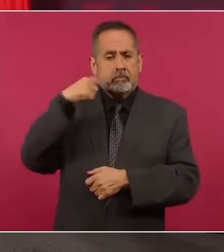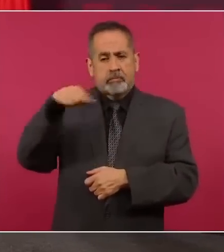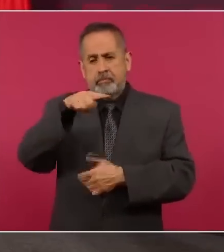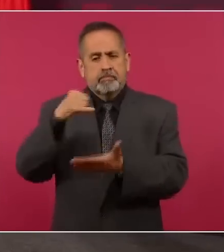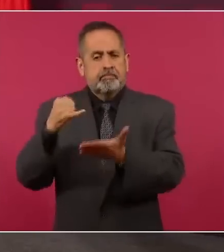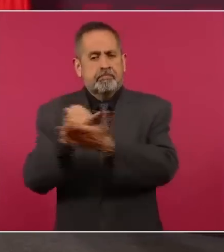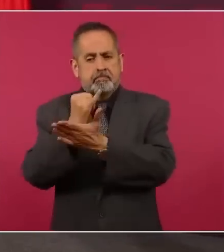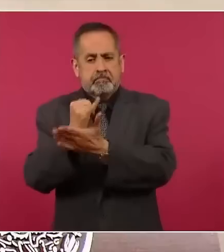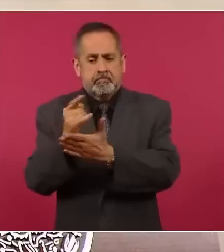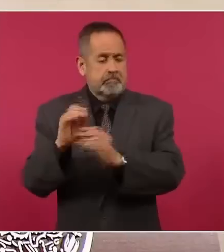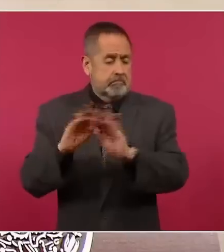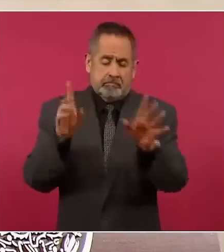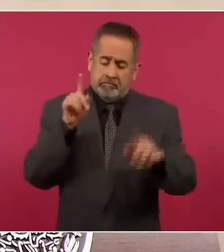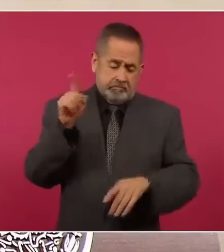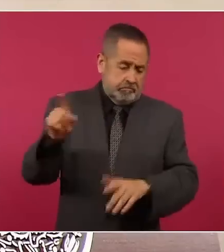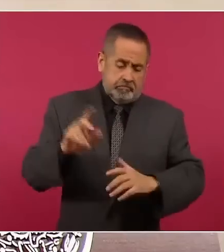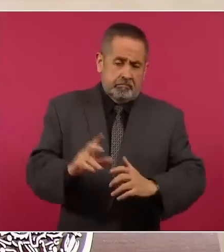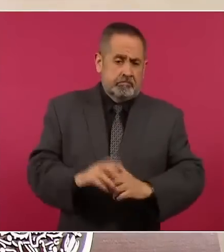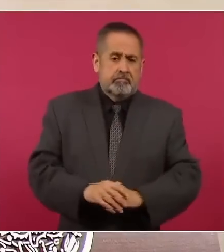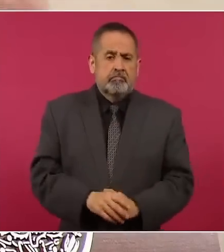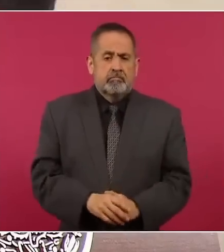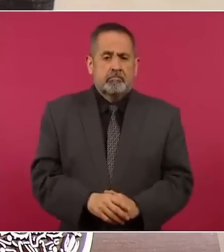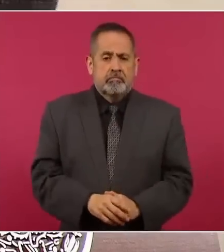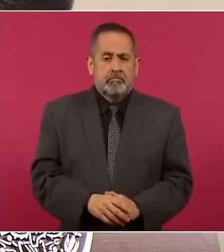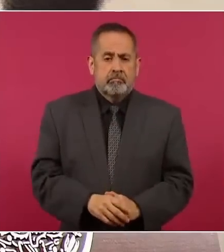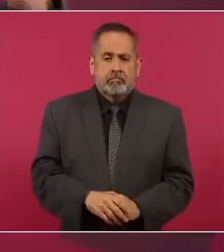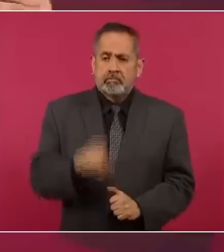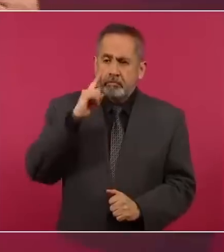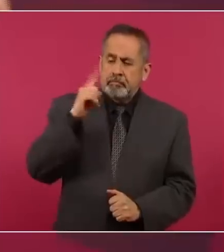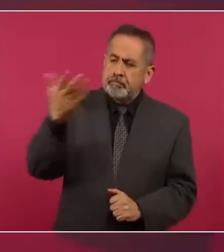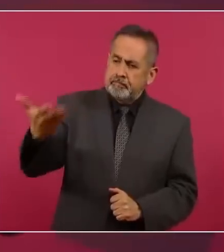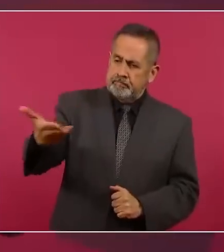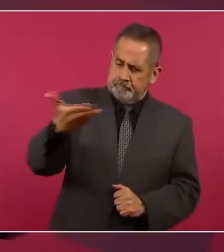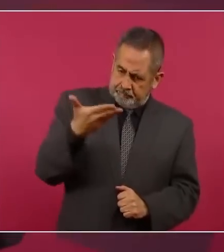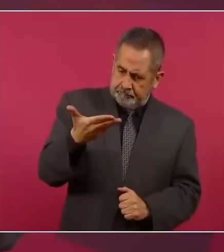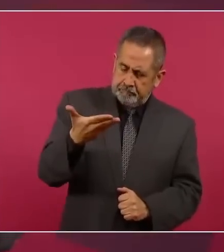y presentar